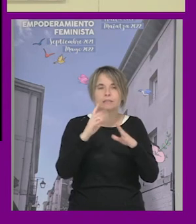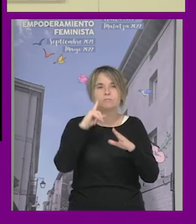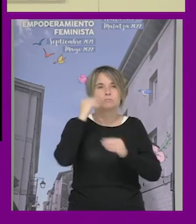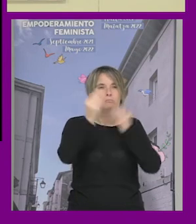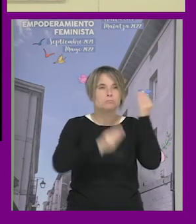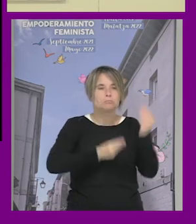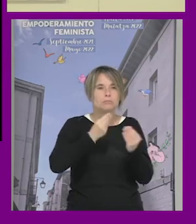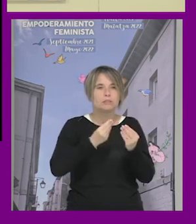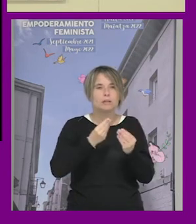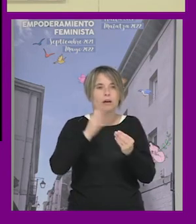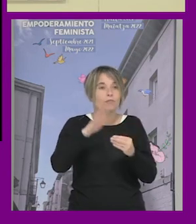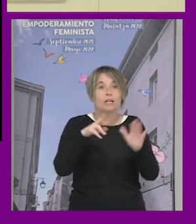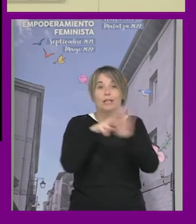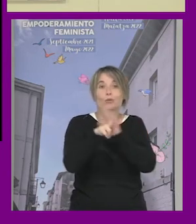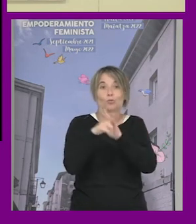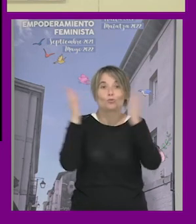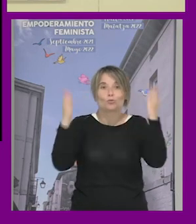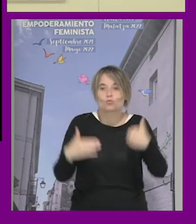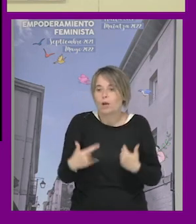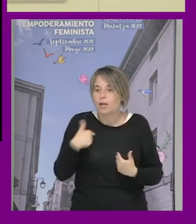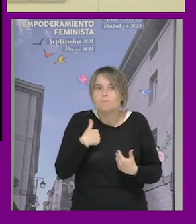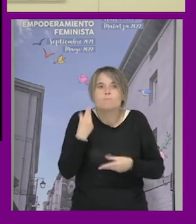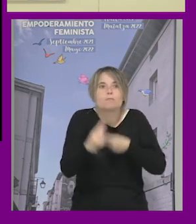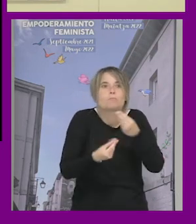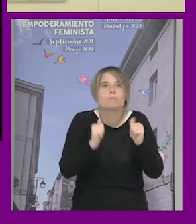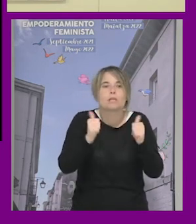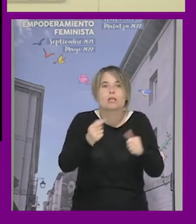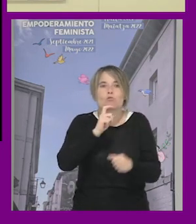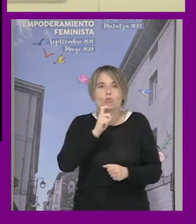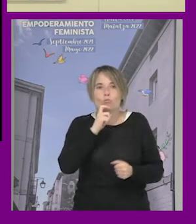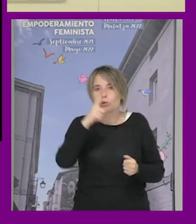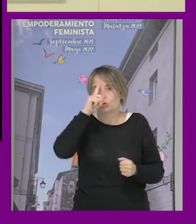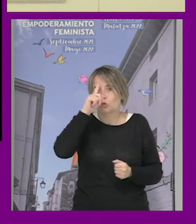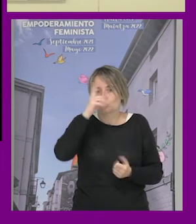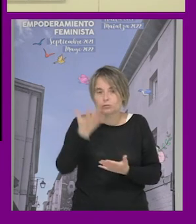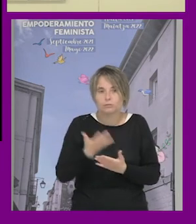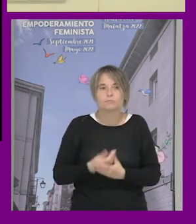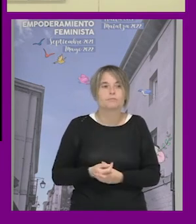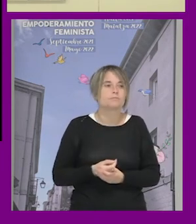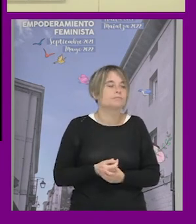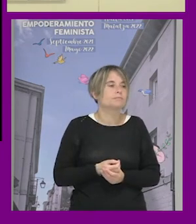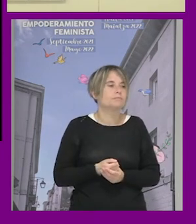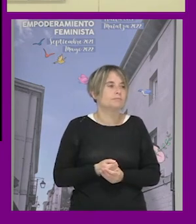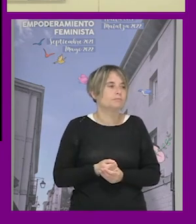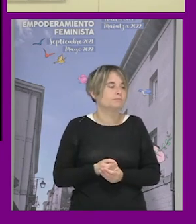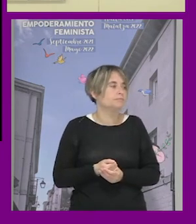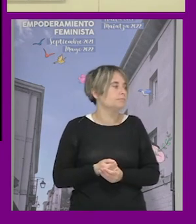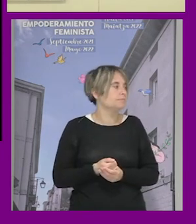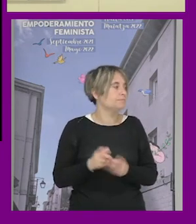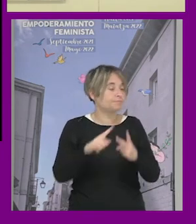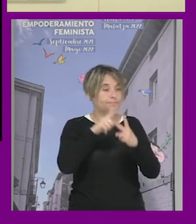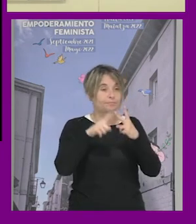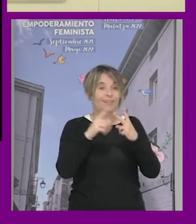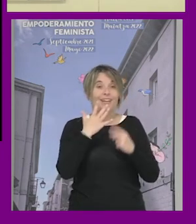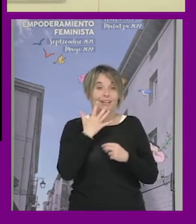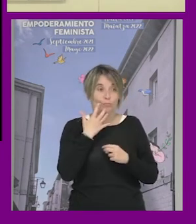lo que se encontraba es que no tenía recursos que no sabía por dónde empezar a hacer la intervención vale y el segundo ejemplo